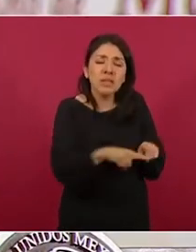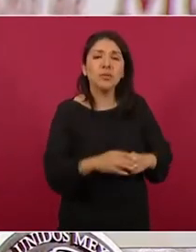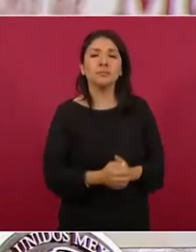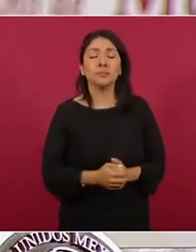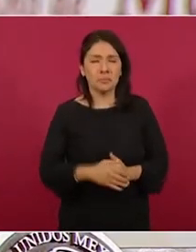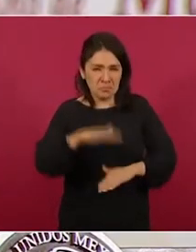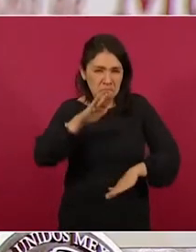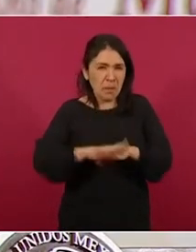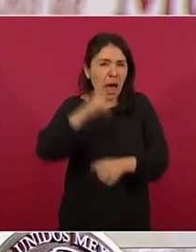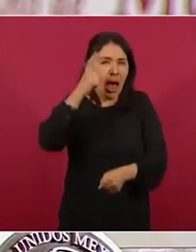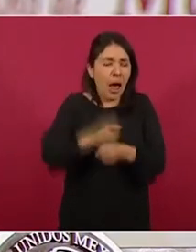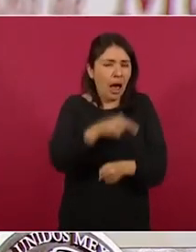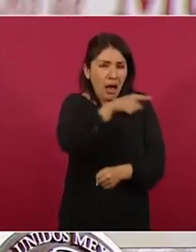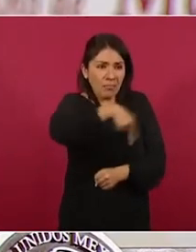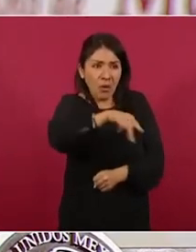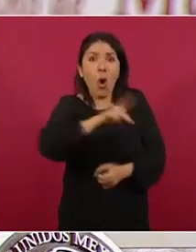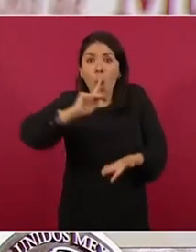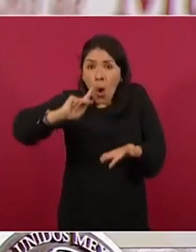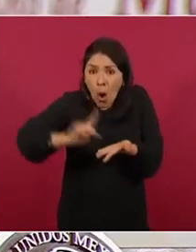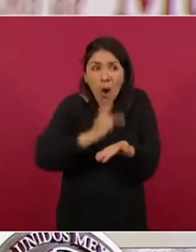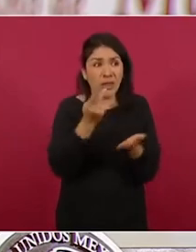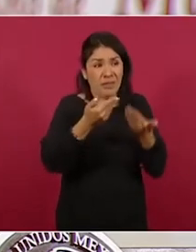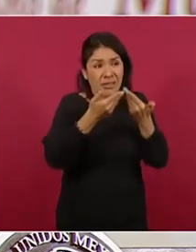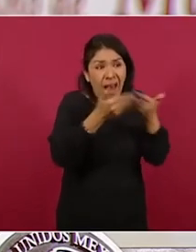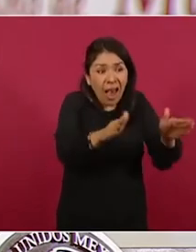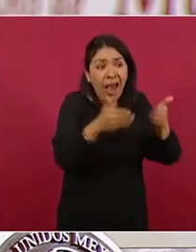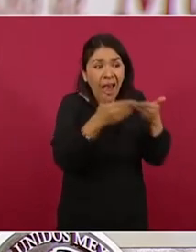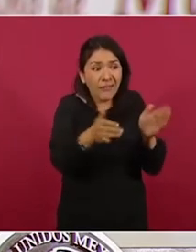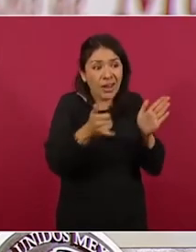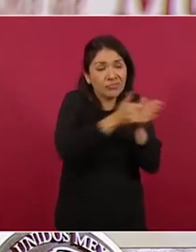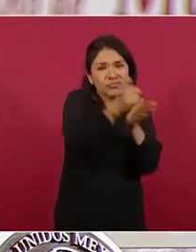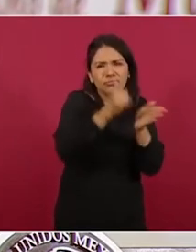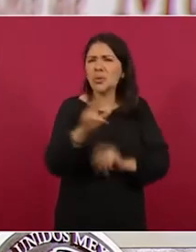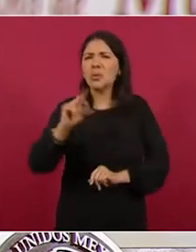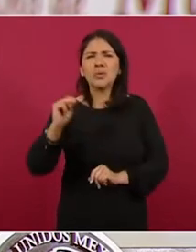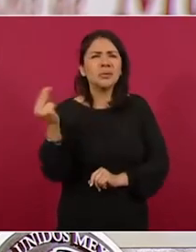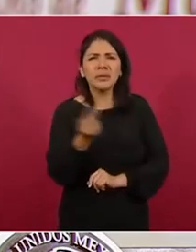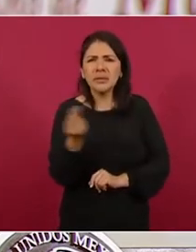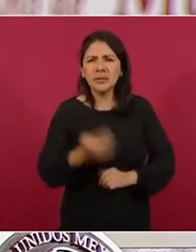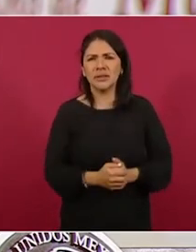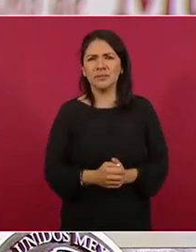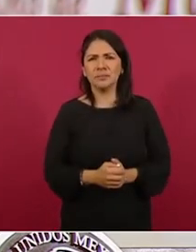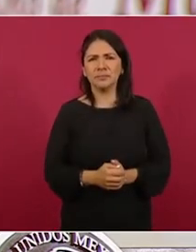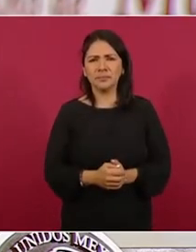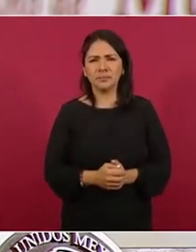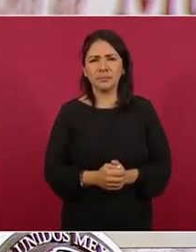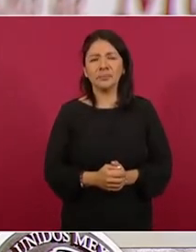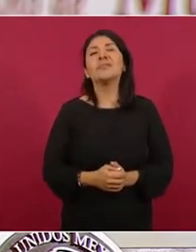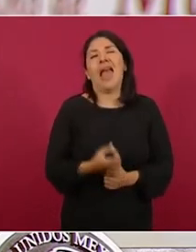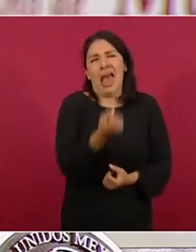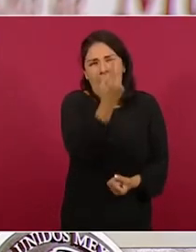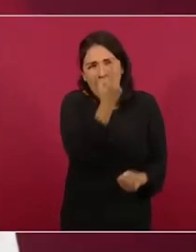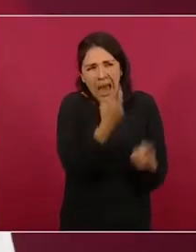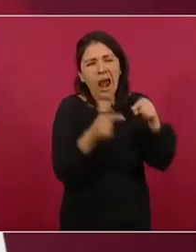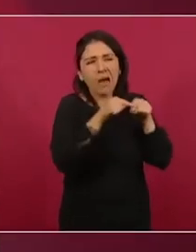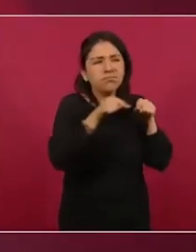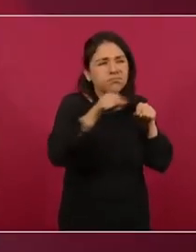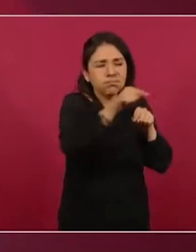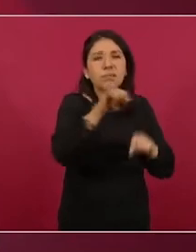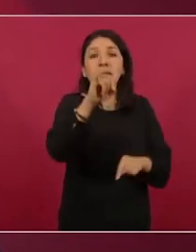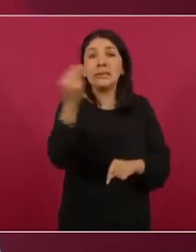mayor parte ya no tienen que volver a abrir frente a los pocos casos necesarios se